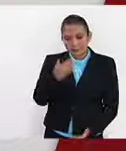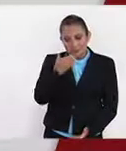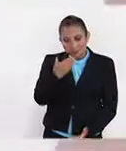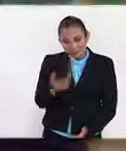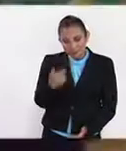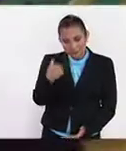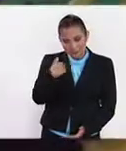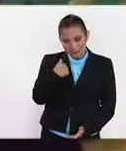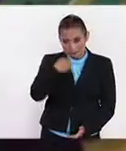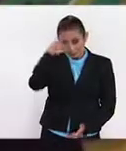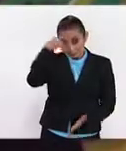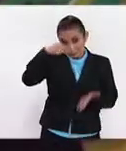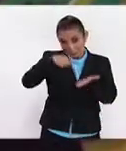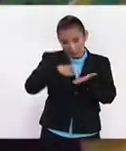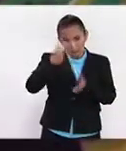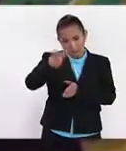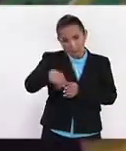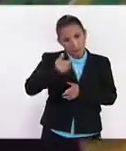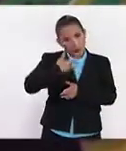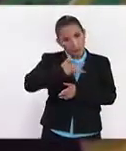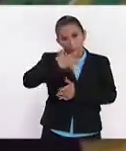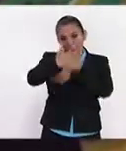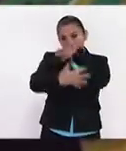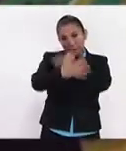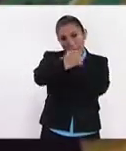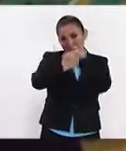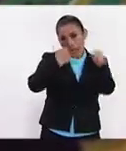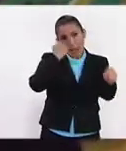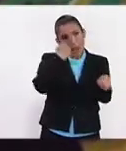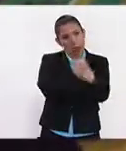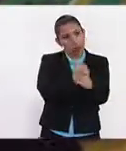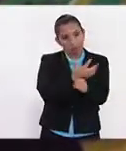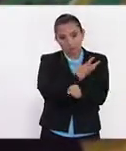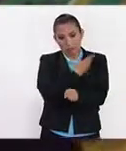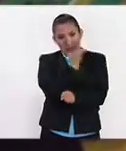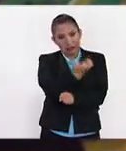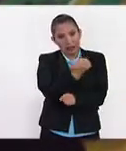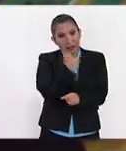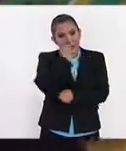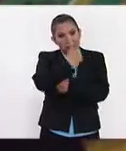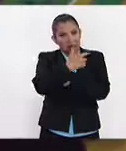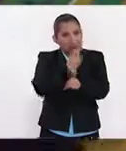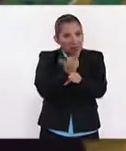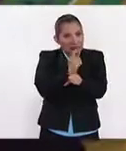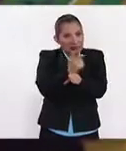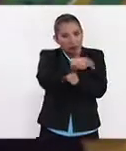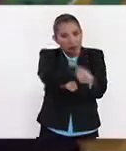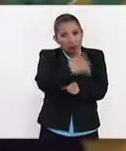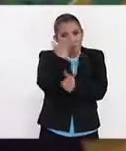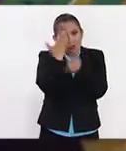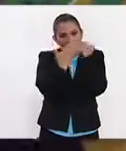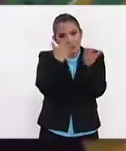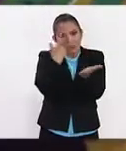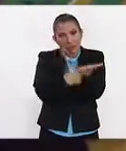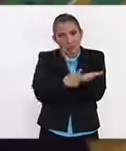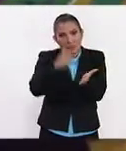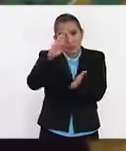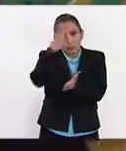pues, yo considero, y bueno, tenemos ya 15 años de tener, de estar en esta licenciatura, en este instituto.